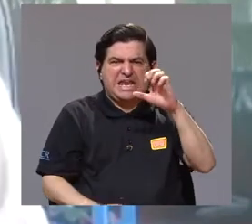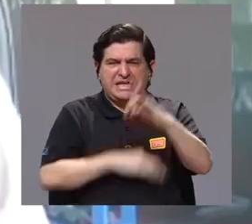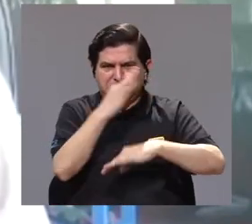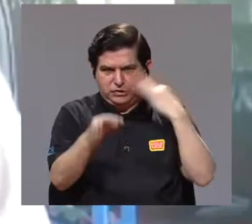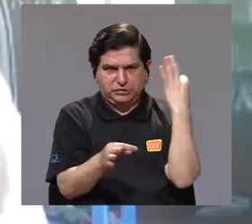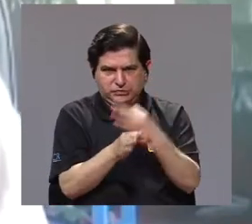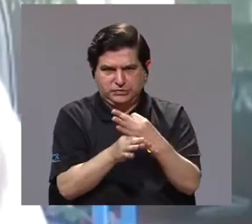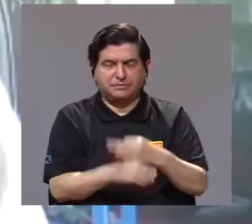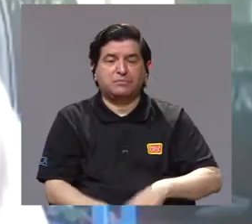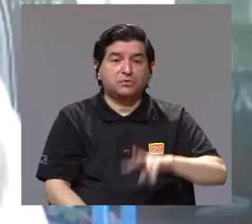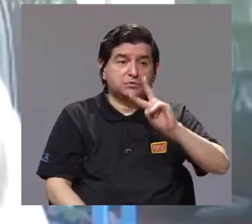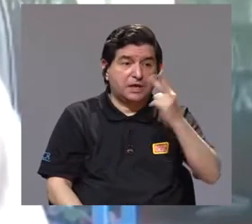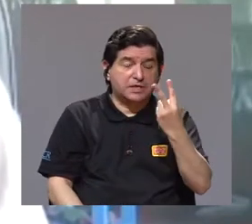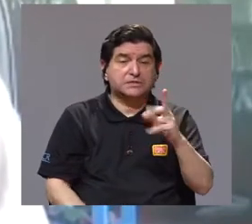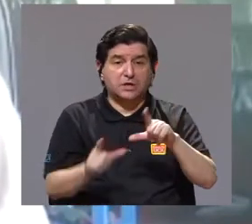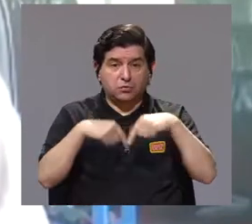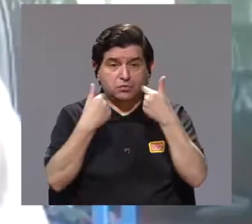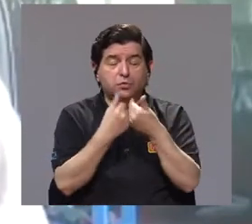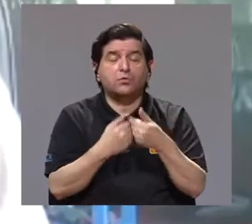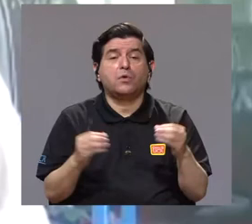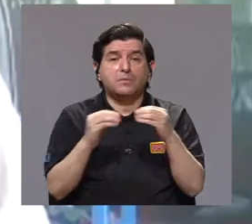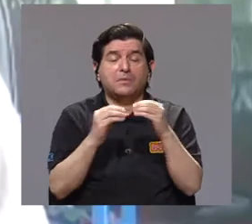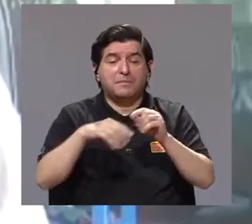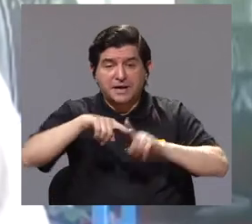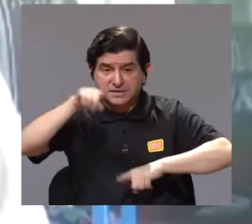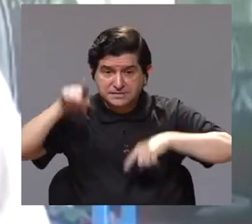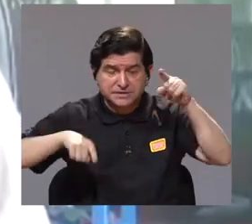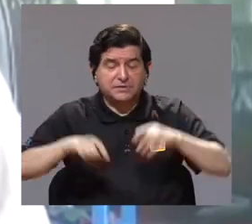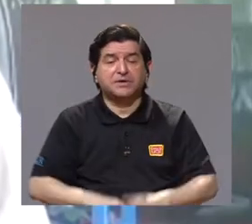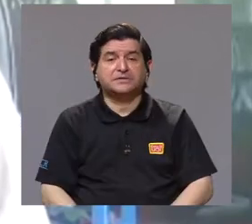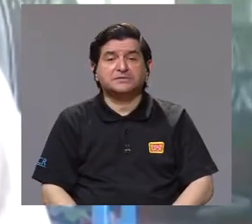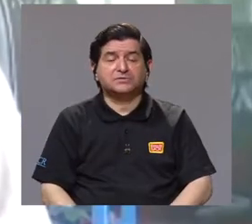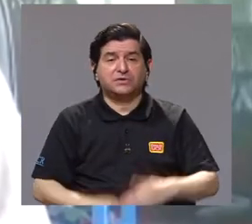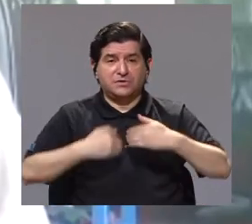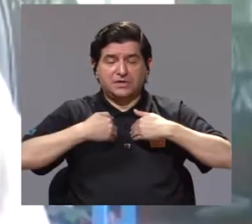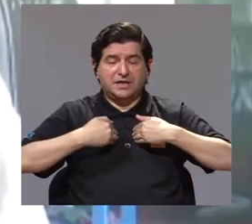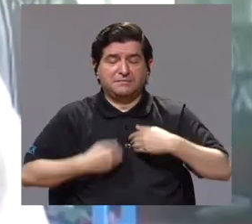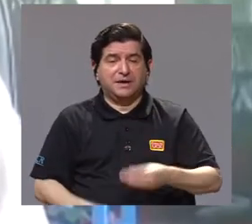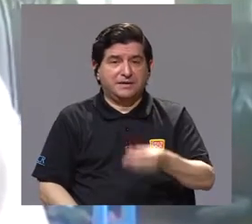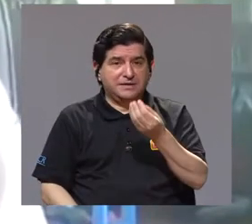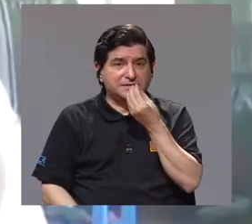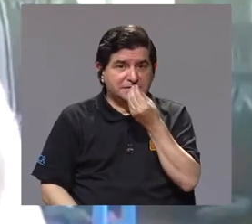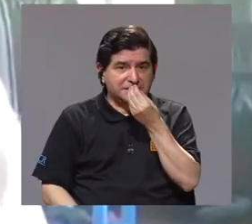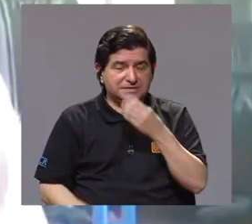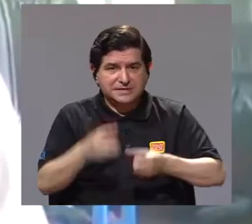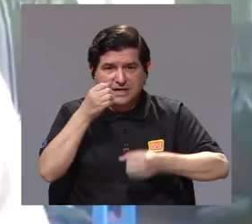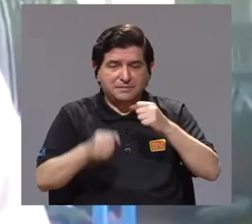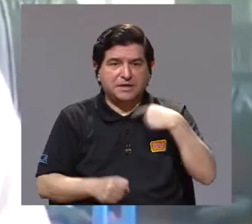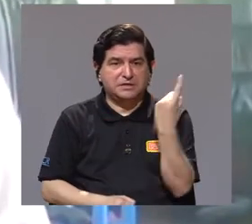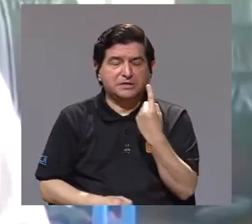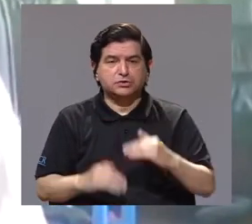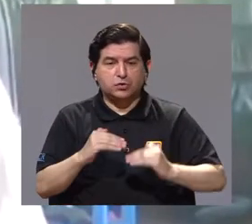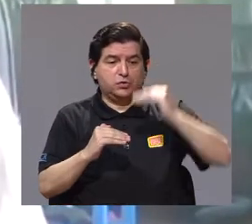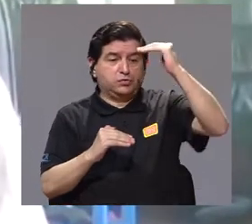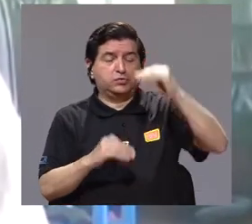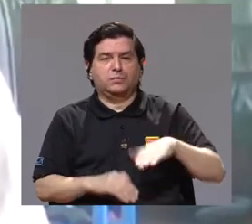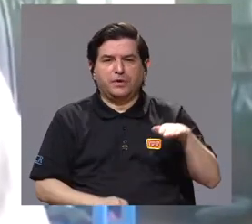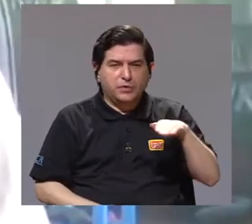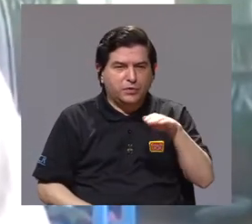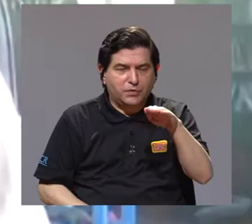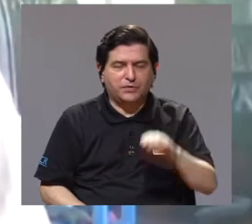especies. Es el segundo orden más diverso de mamíferos del mundo. Solo lo superan los roedores.